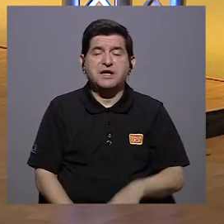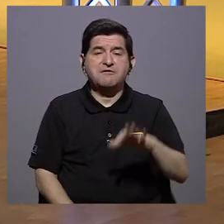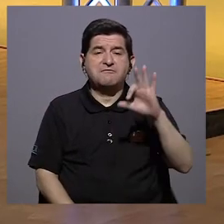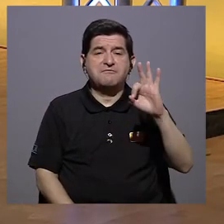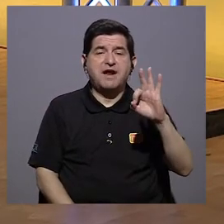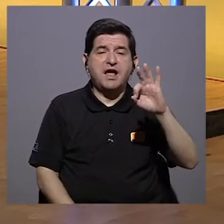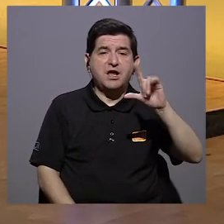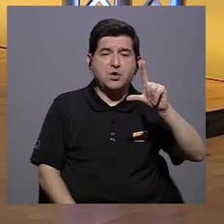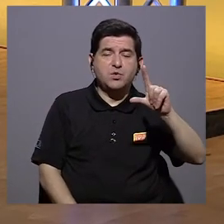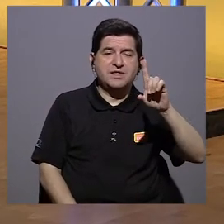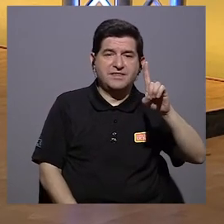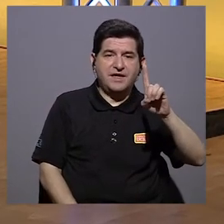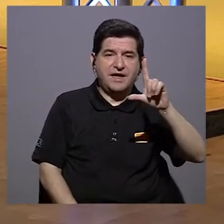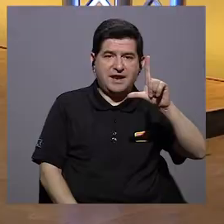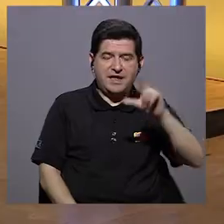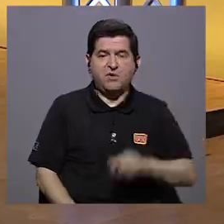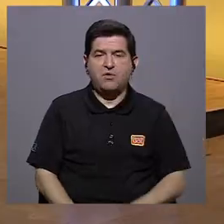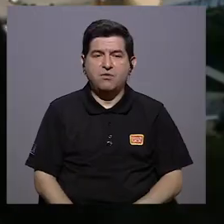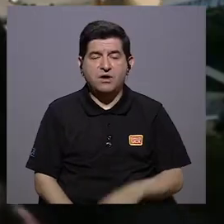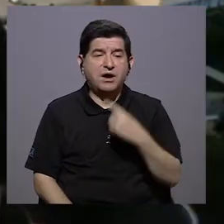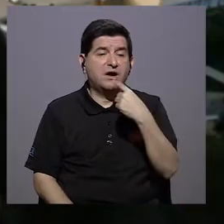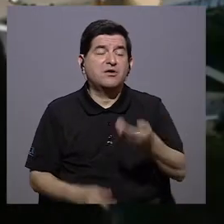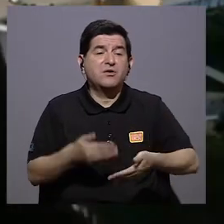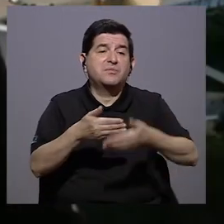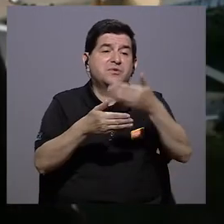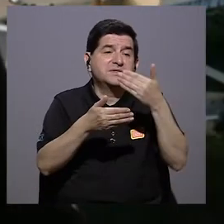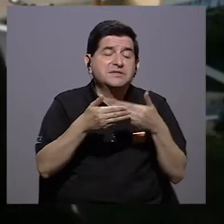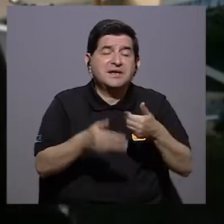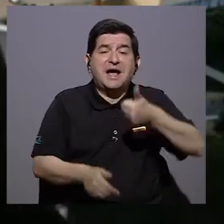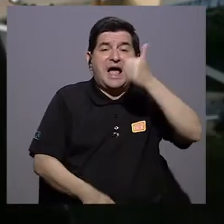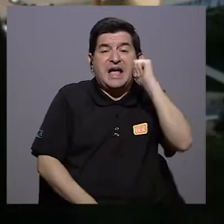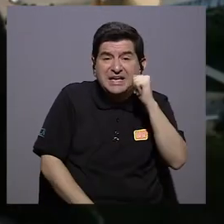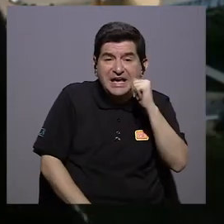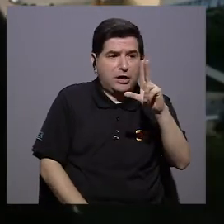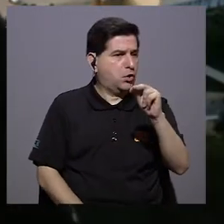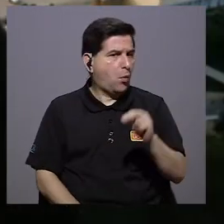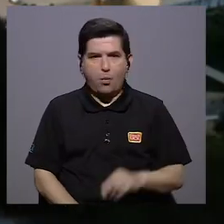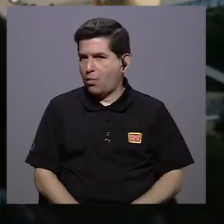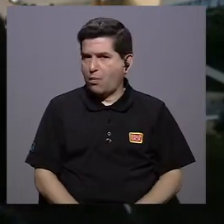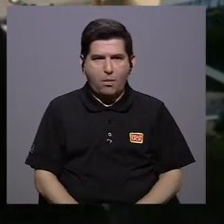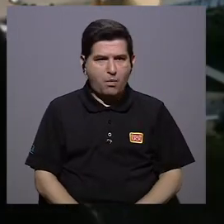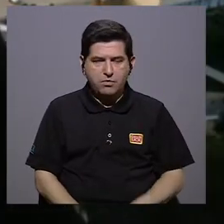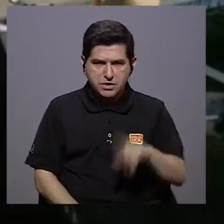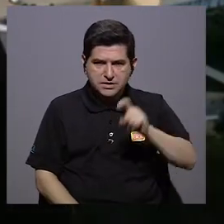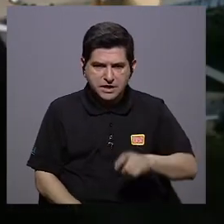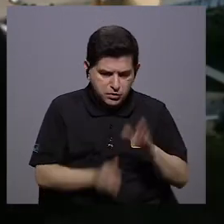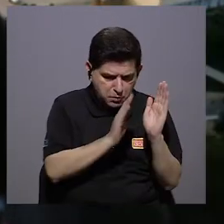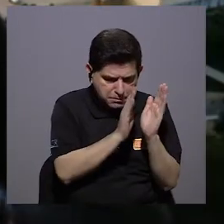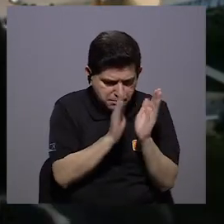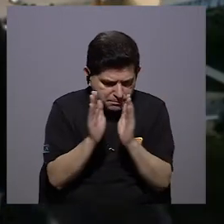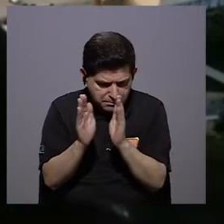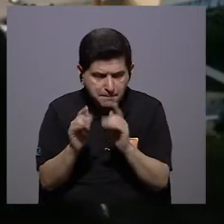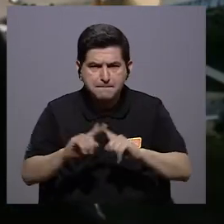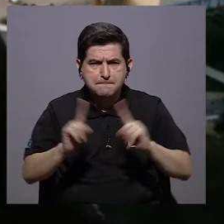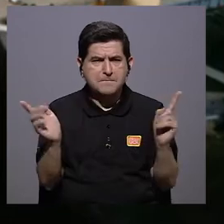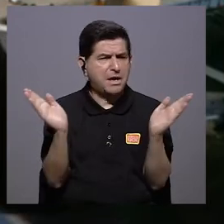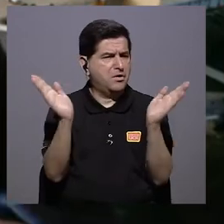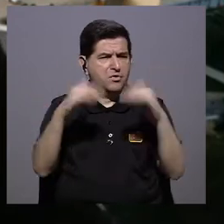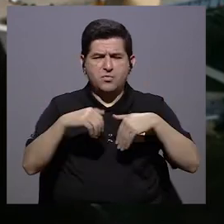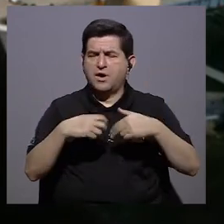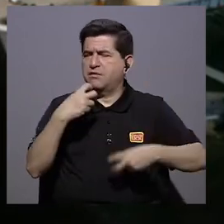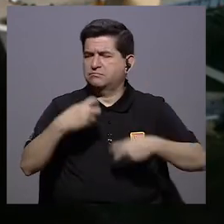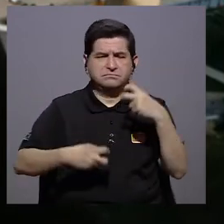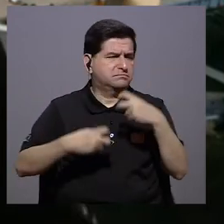Luis de León cuando volvía a la Universidad de Salamanca, como decíamos ayer. No. Hay que prepararlo, planificarlo, pero no va a haber